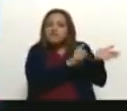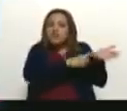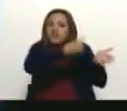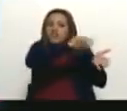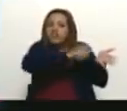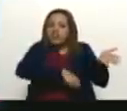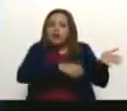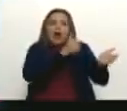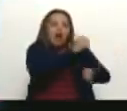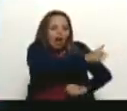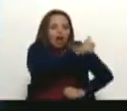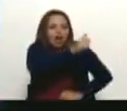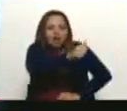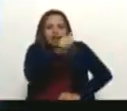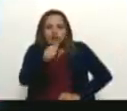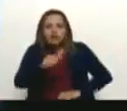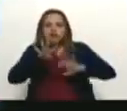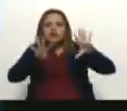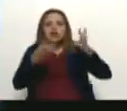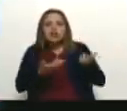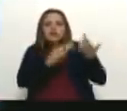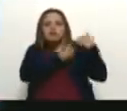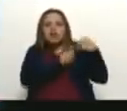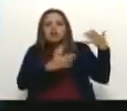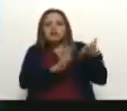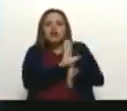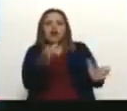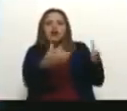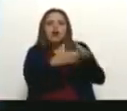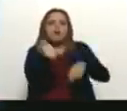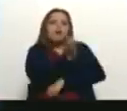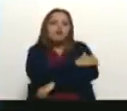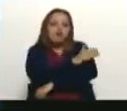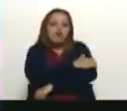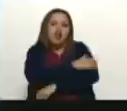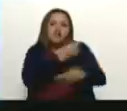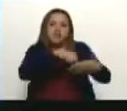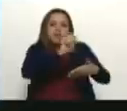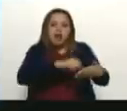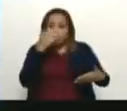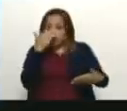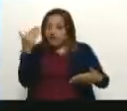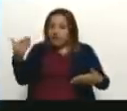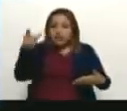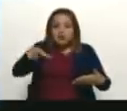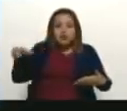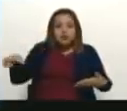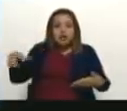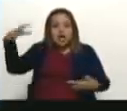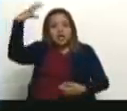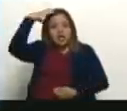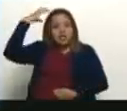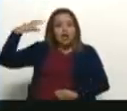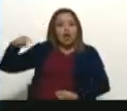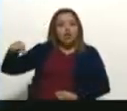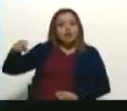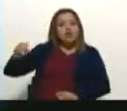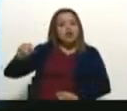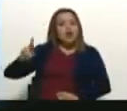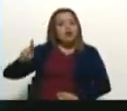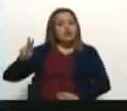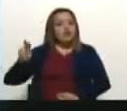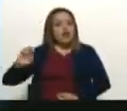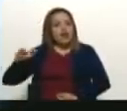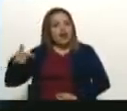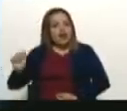está la firma de cada uno de los nueve representantes de la Plataforma Unitaria, firmaron frente a los representantes del Reino de Noruega, firmaron frente